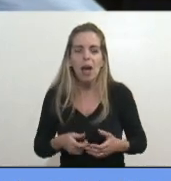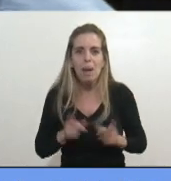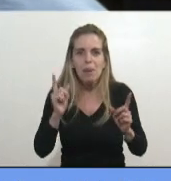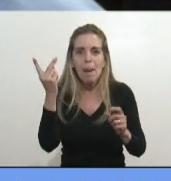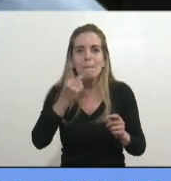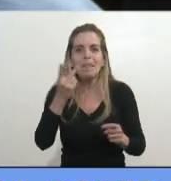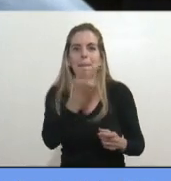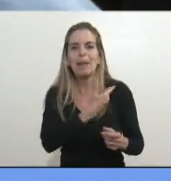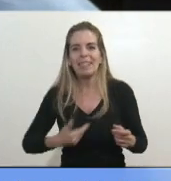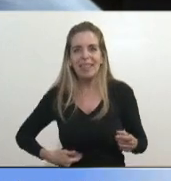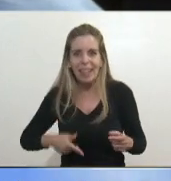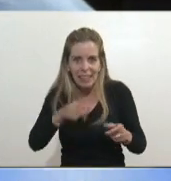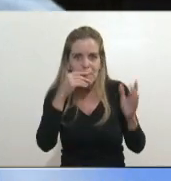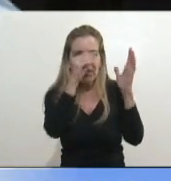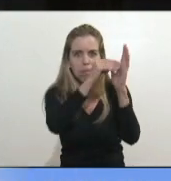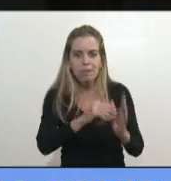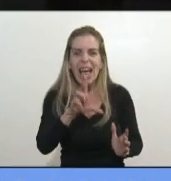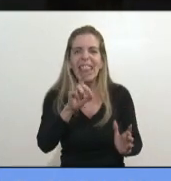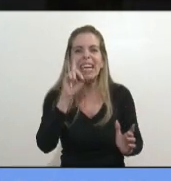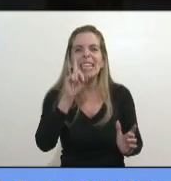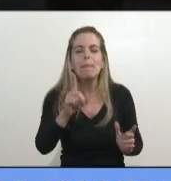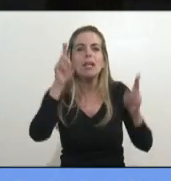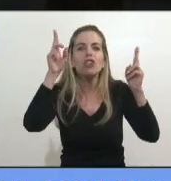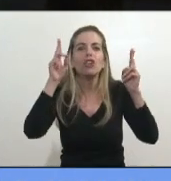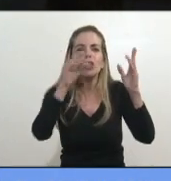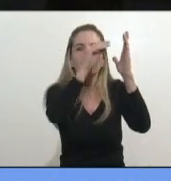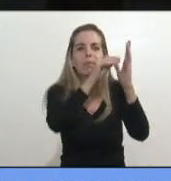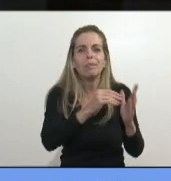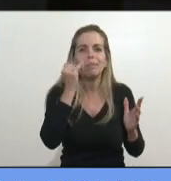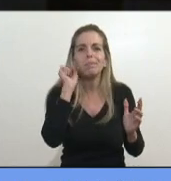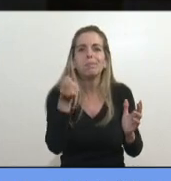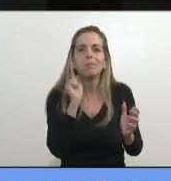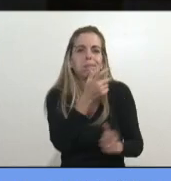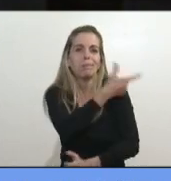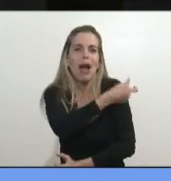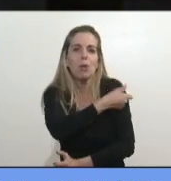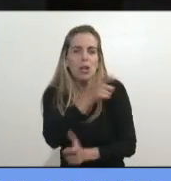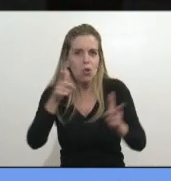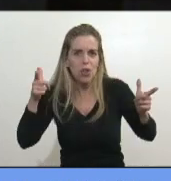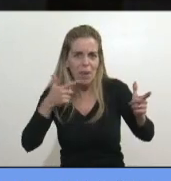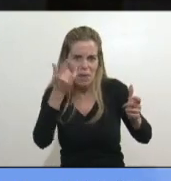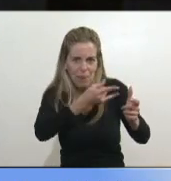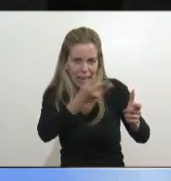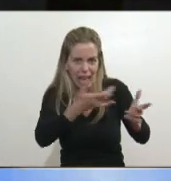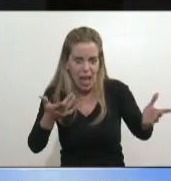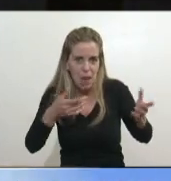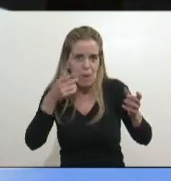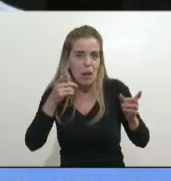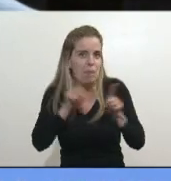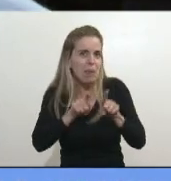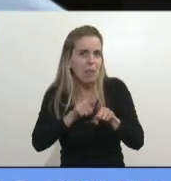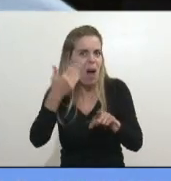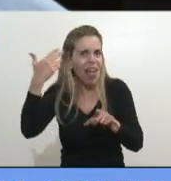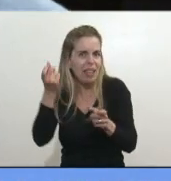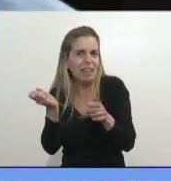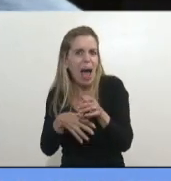30.000 docentes figuraban vacunados y no estaban vacunados, ese es como, me acuerdo como los aportes truchos, ¿se acuerdan ustedes? Bueno,